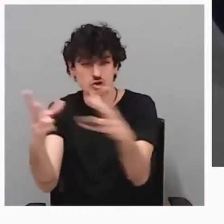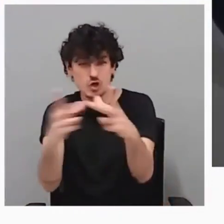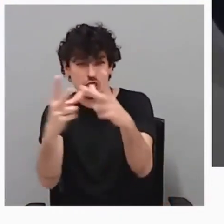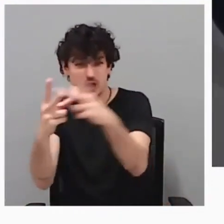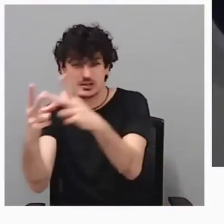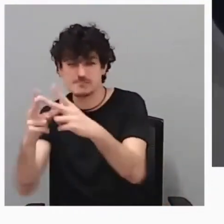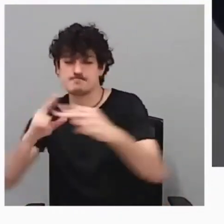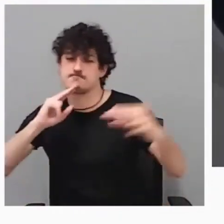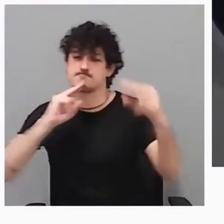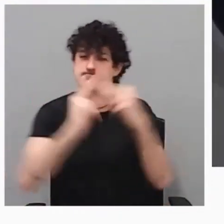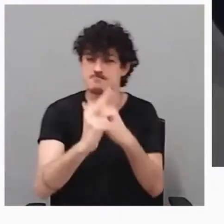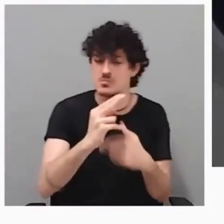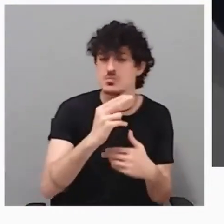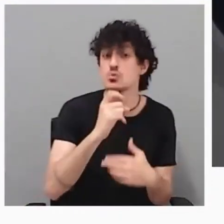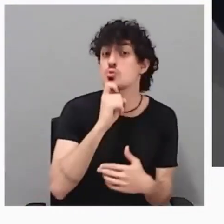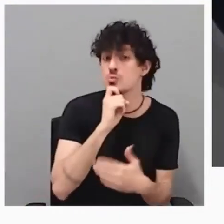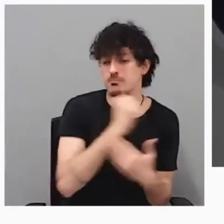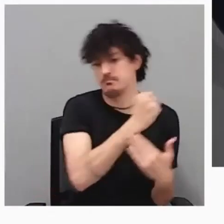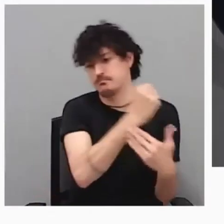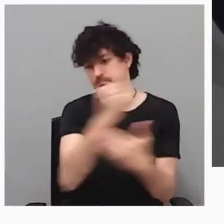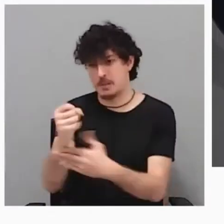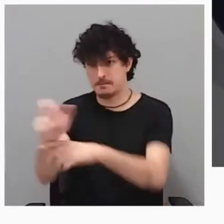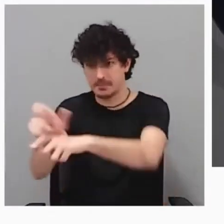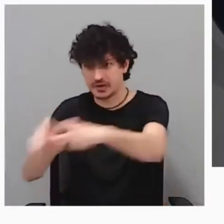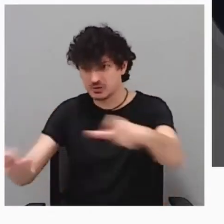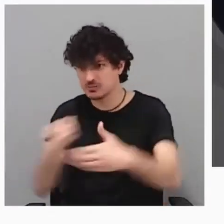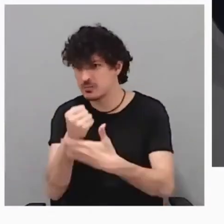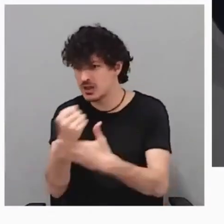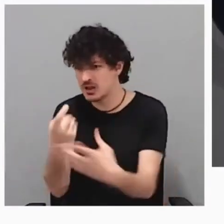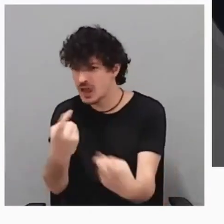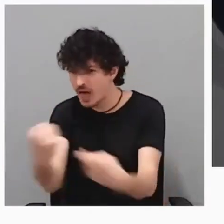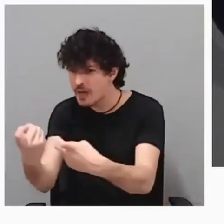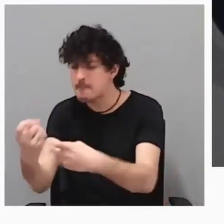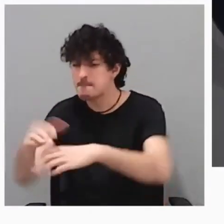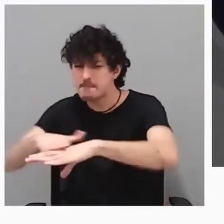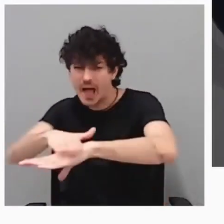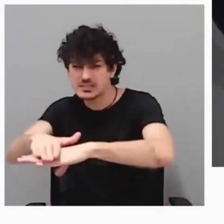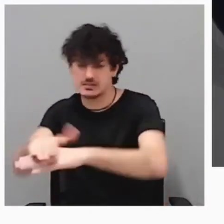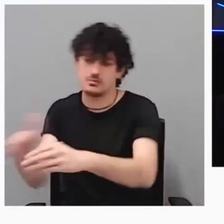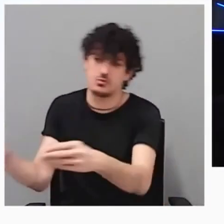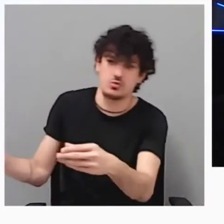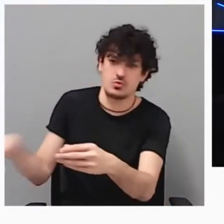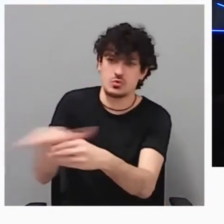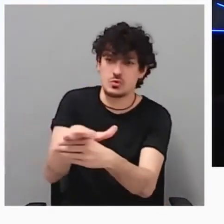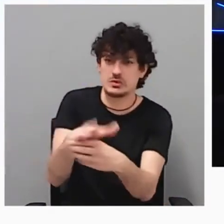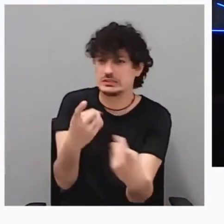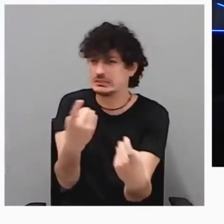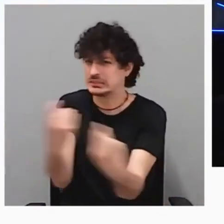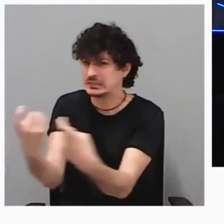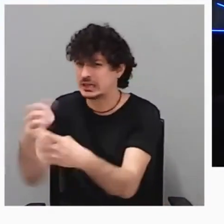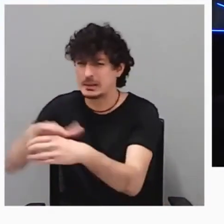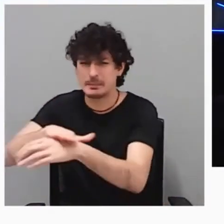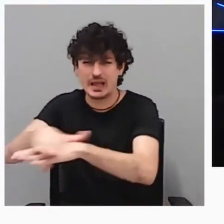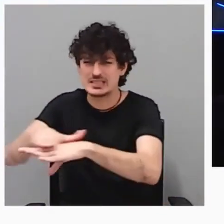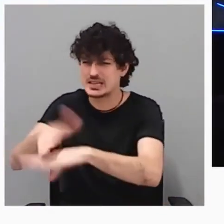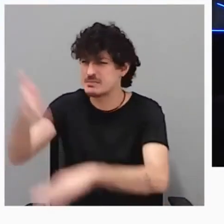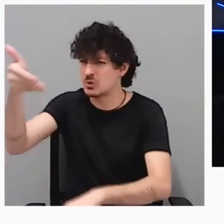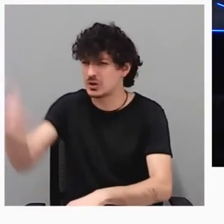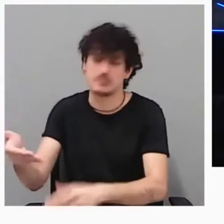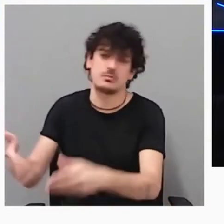las personas para poder cubrir sus necesidades básicas y las carencias esenciales. Cuando quieras, Javier. Muchas gracias.